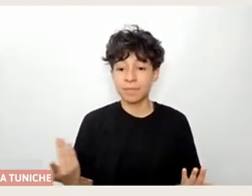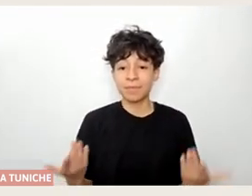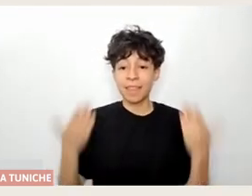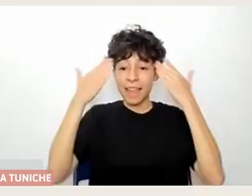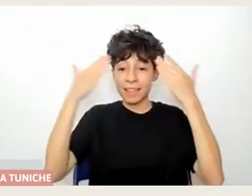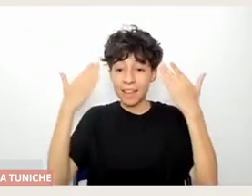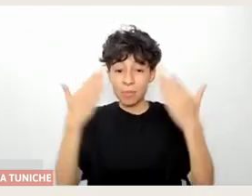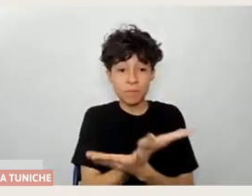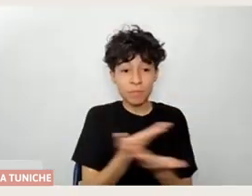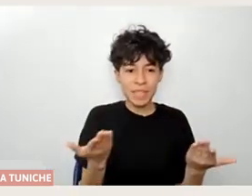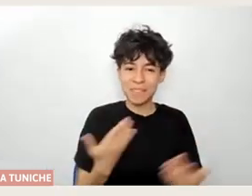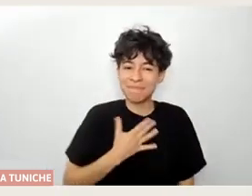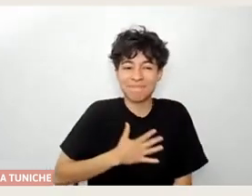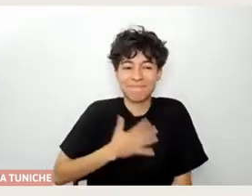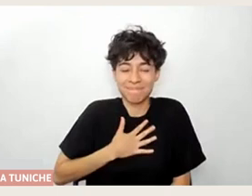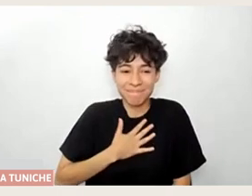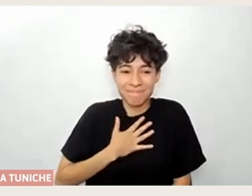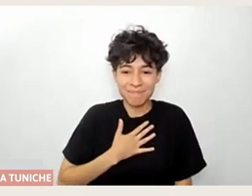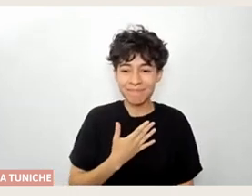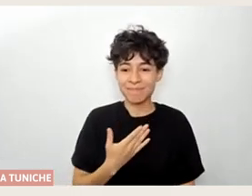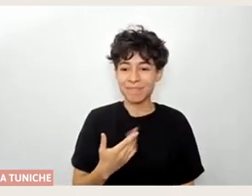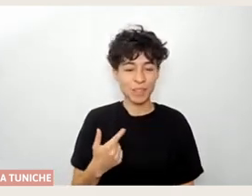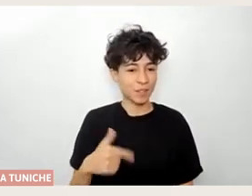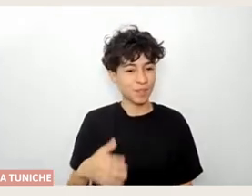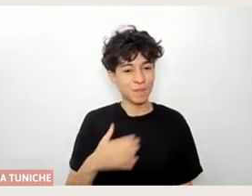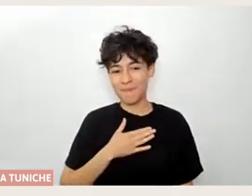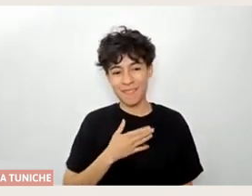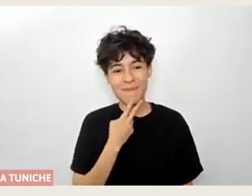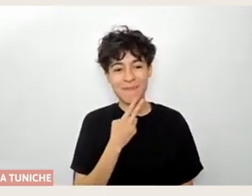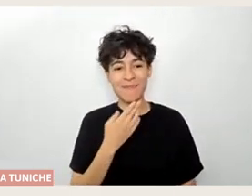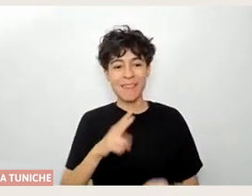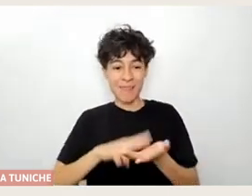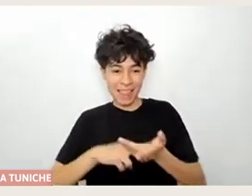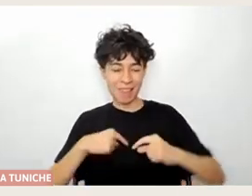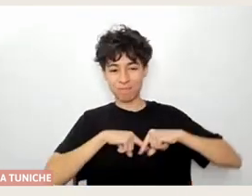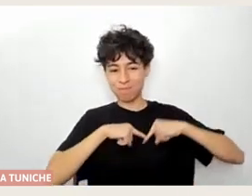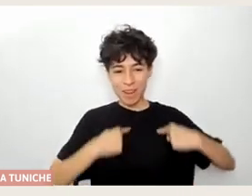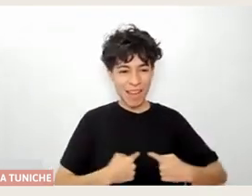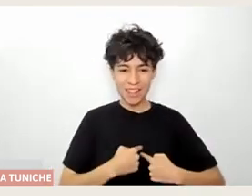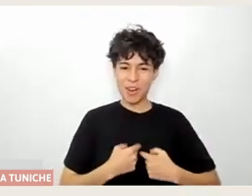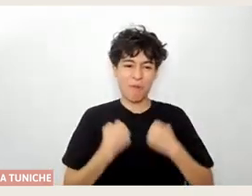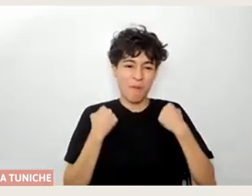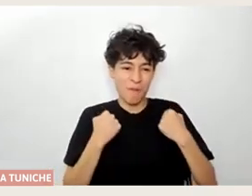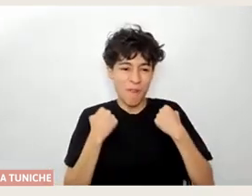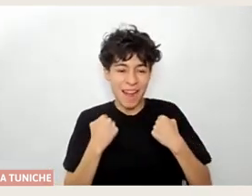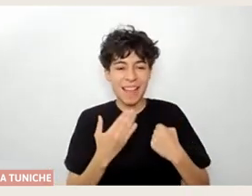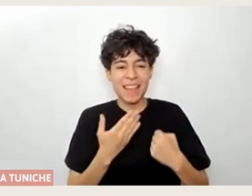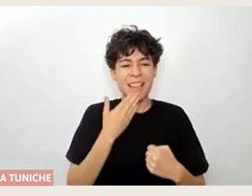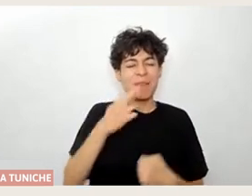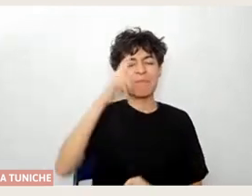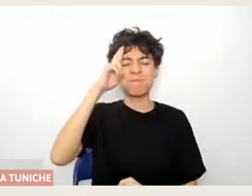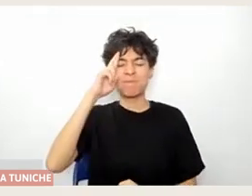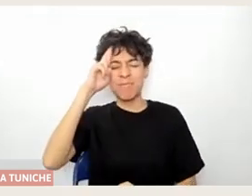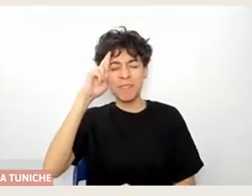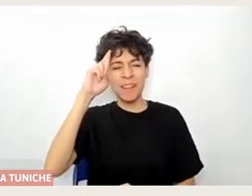saludarles. Un gusto encontrarles aquí con todo el corazón cargado de energía de todo lo que he estado escuchando y, por supuesto, de todos los recuerdos